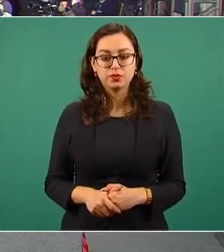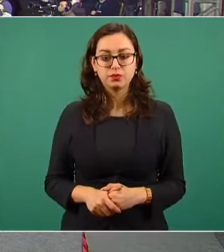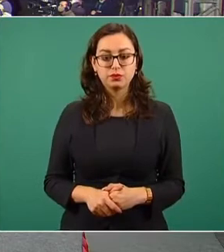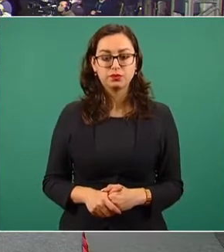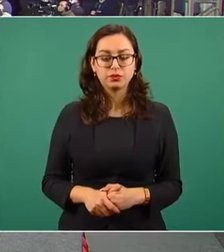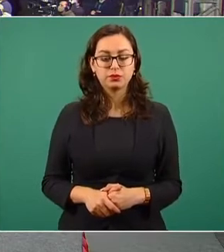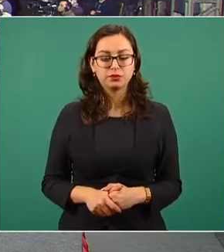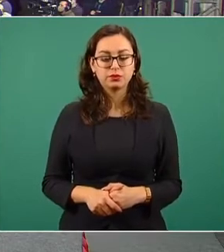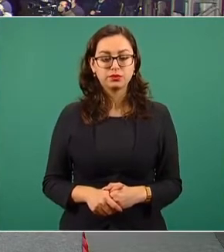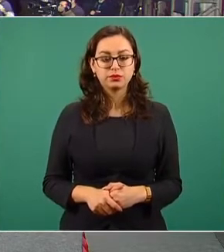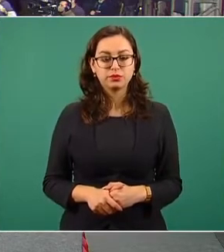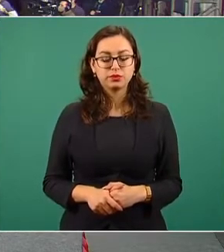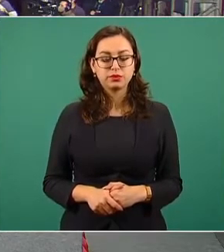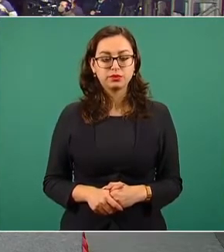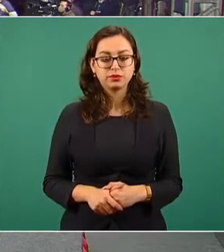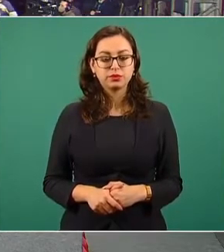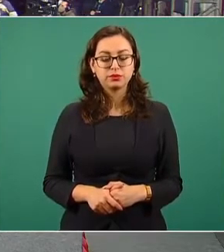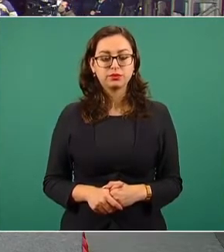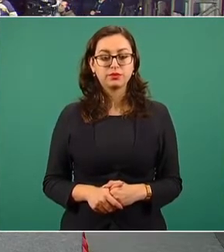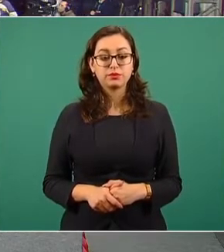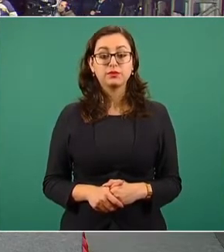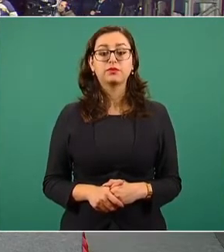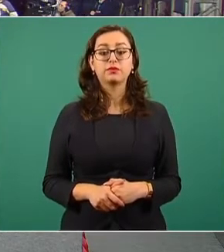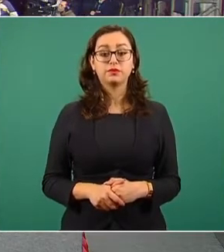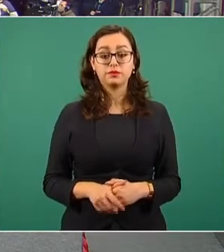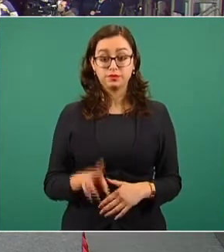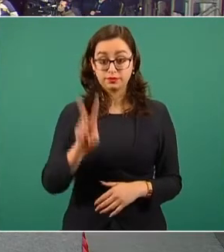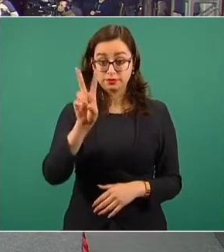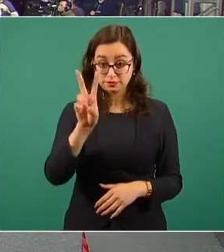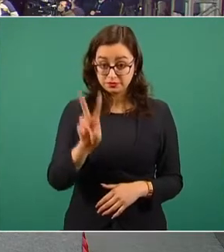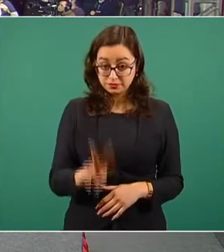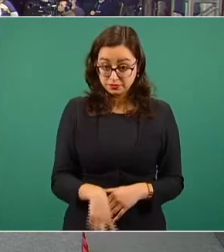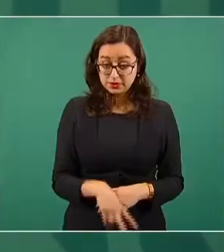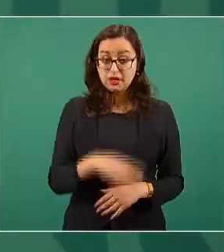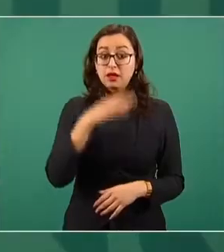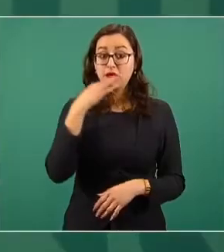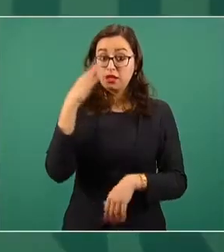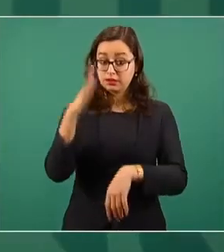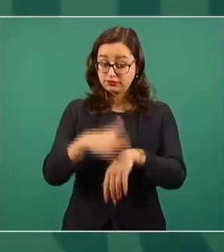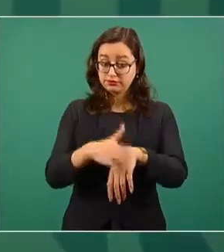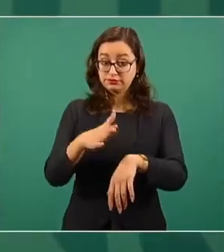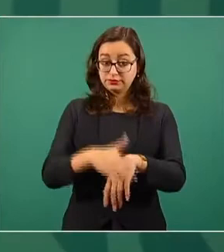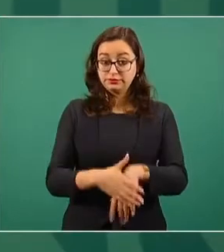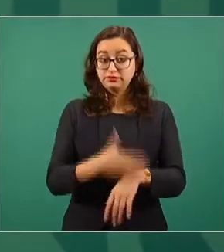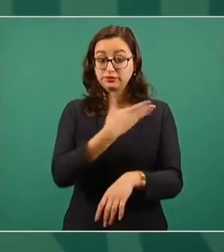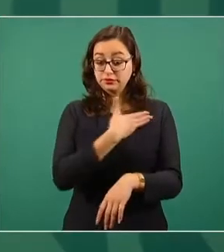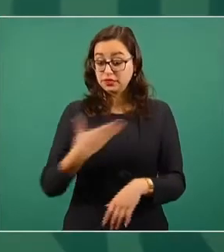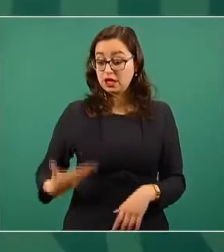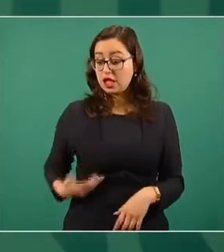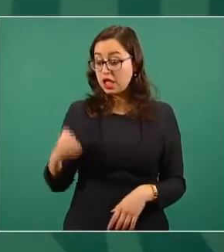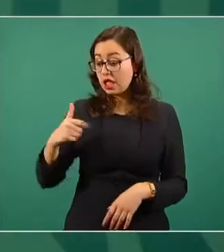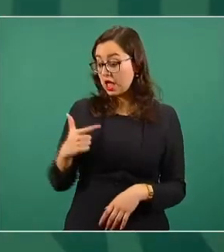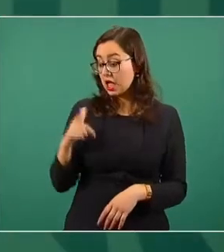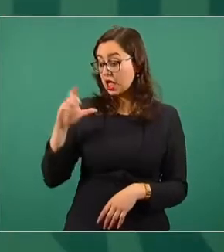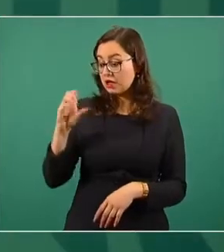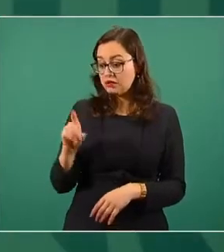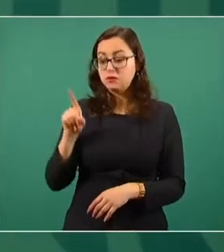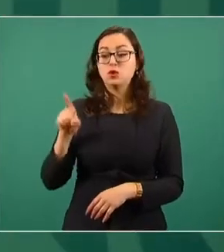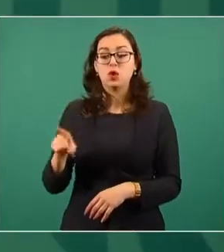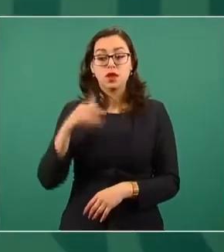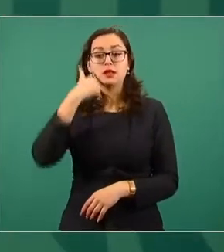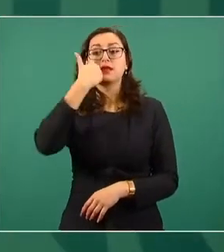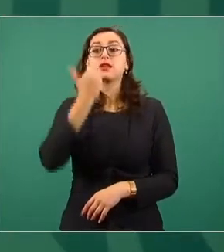desde luego damos cuenta del interés del señor presidente de garantizar a todos los mexicanos la